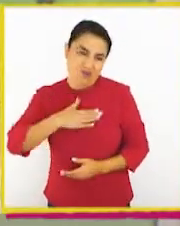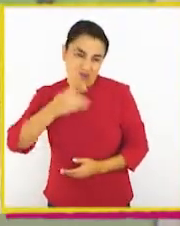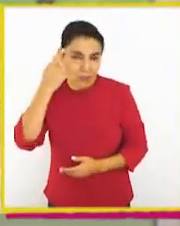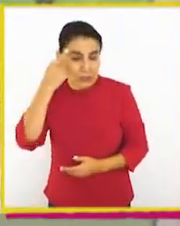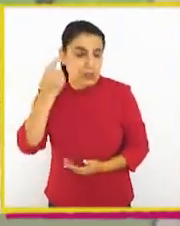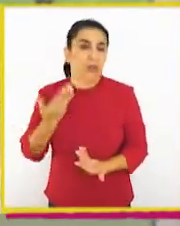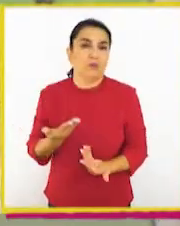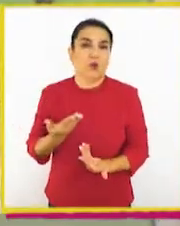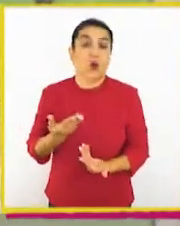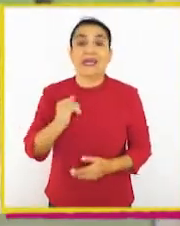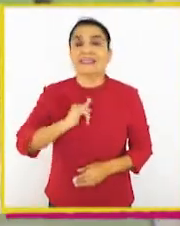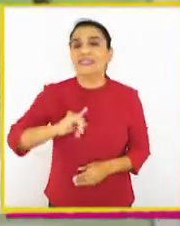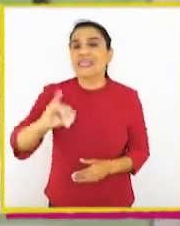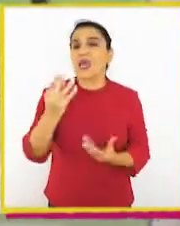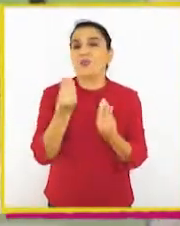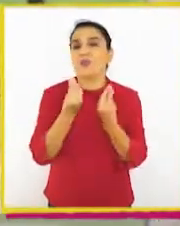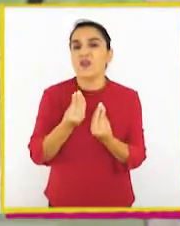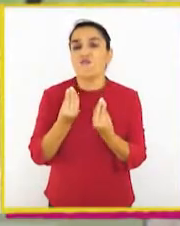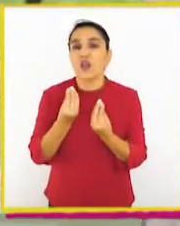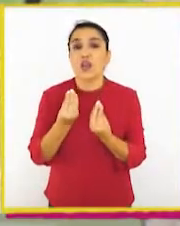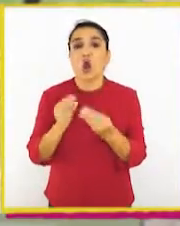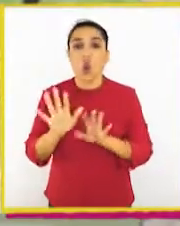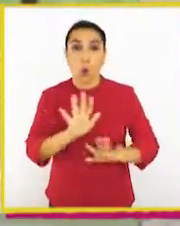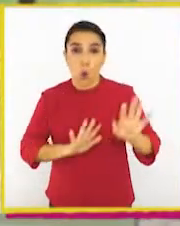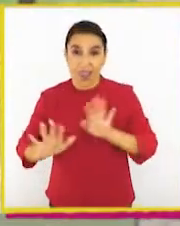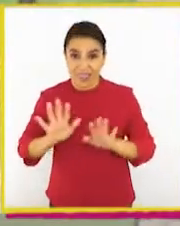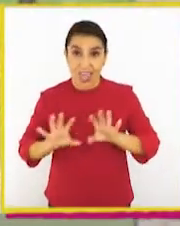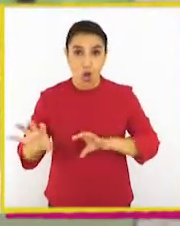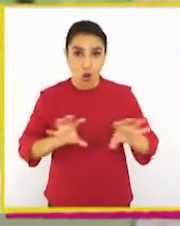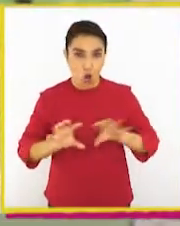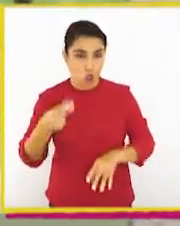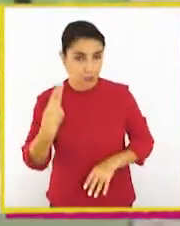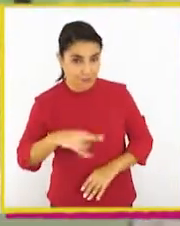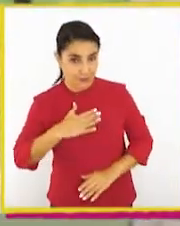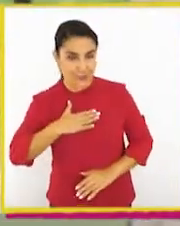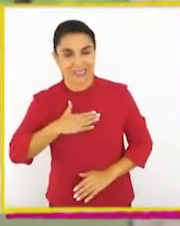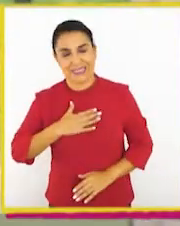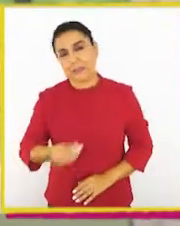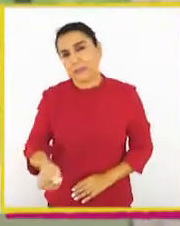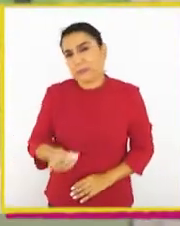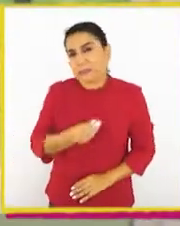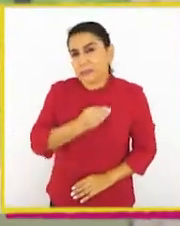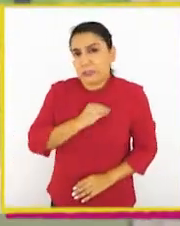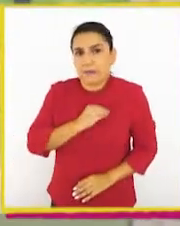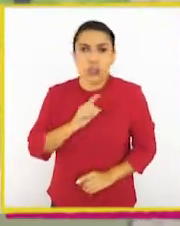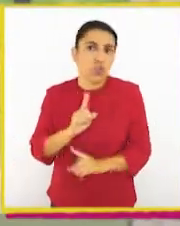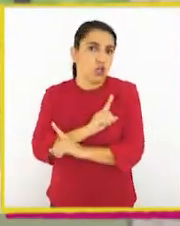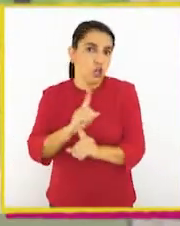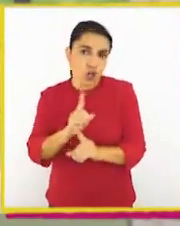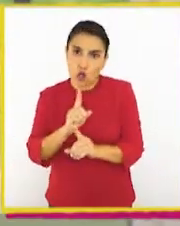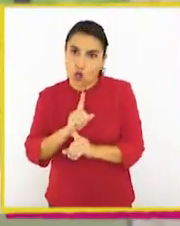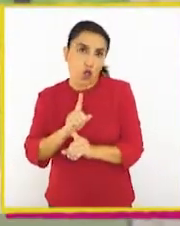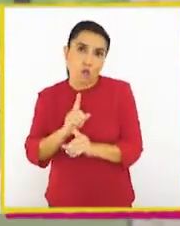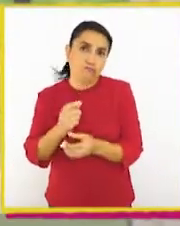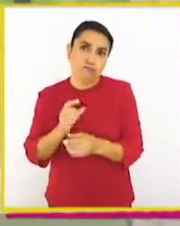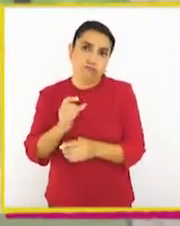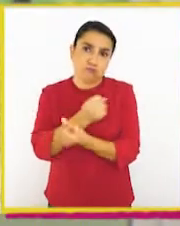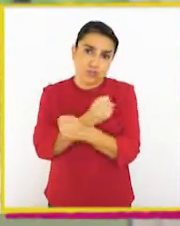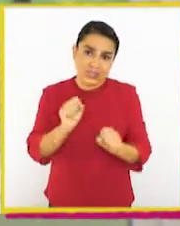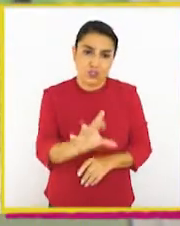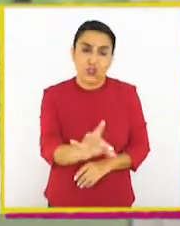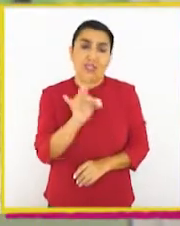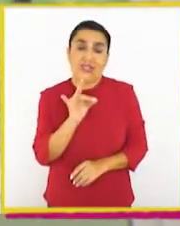pensamos. Siempre es bueno cuidar muy bien nuestras pertenencias, ya que lamentablemente no siempre podemos